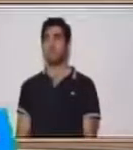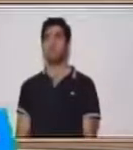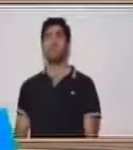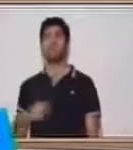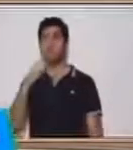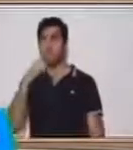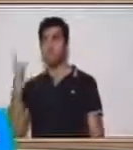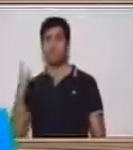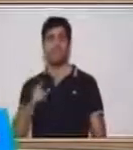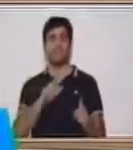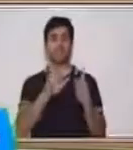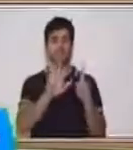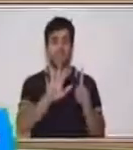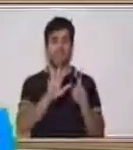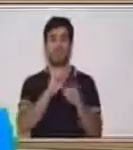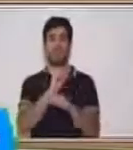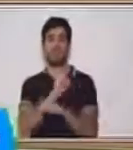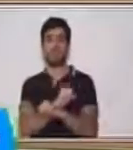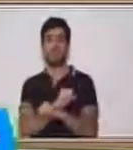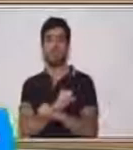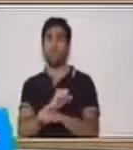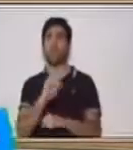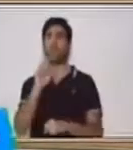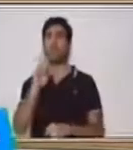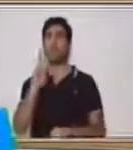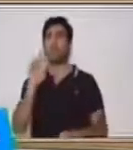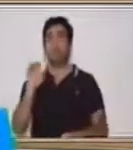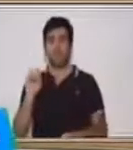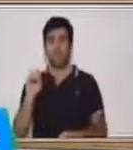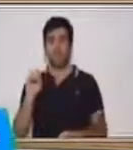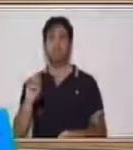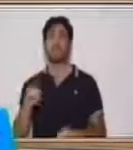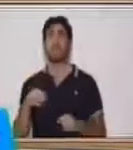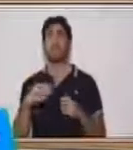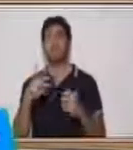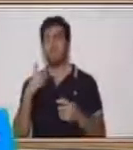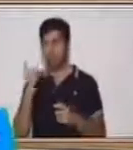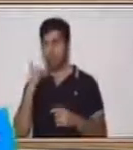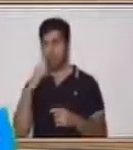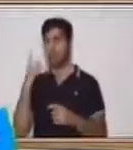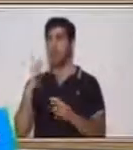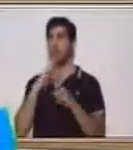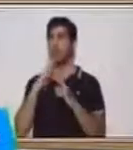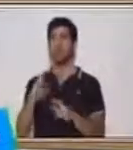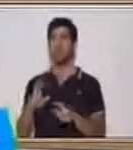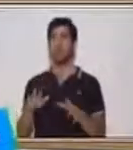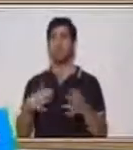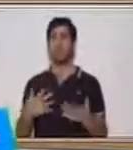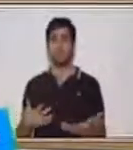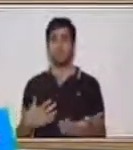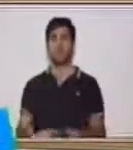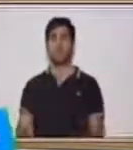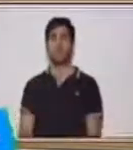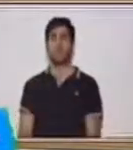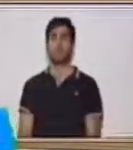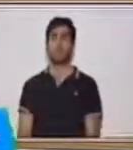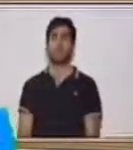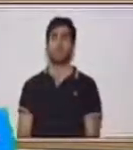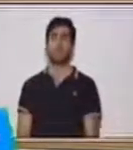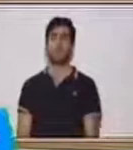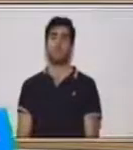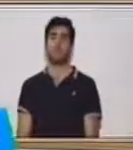Seis. ¿Por cuánto? Dijimos en la segunda, por veinte. Seis por